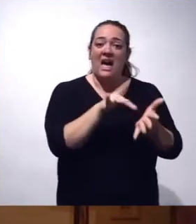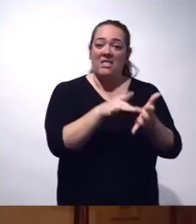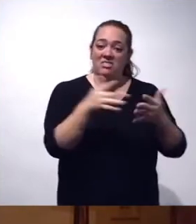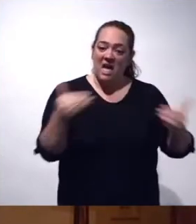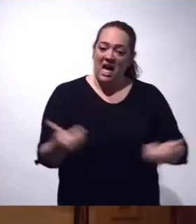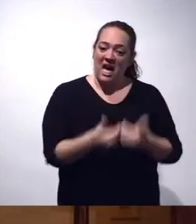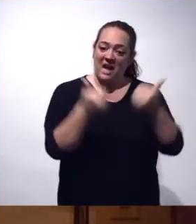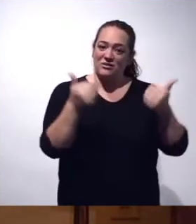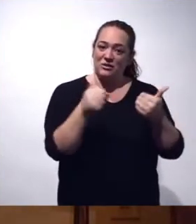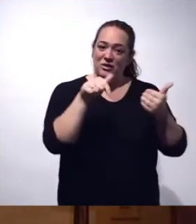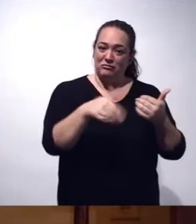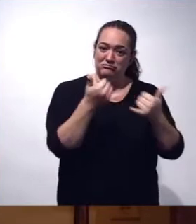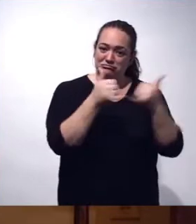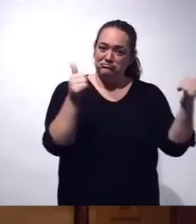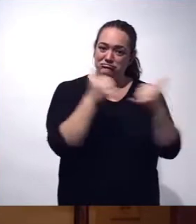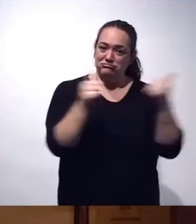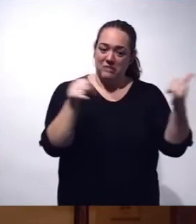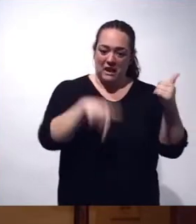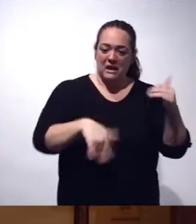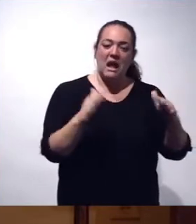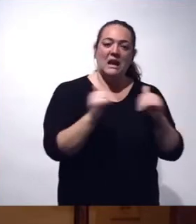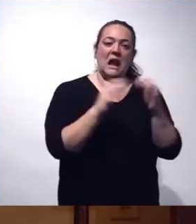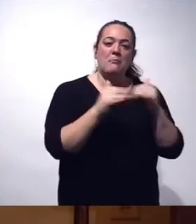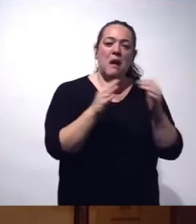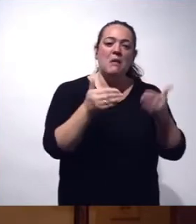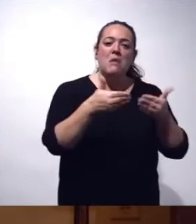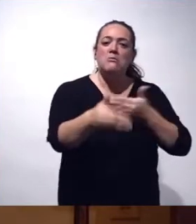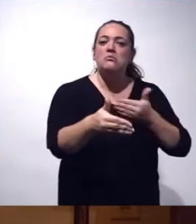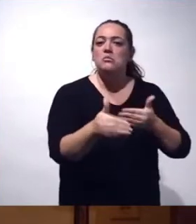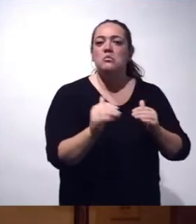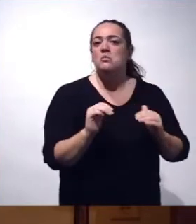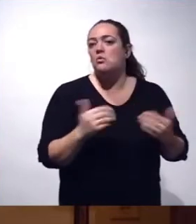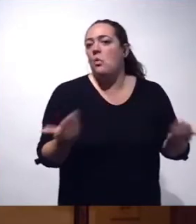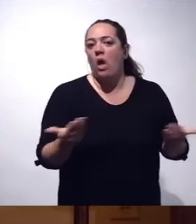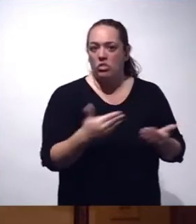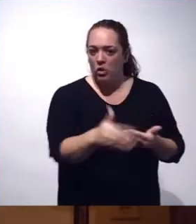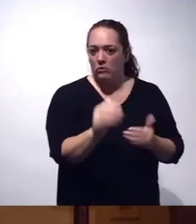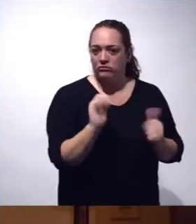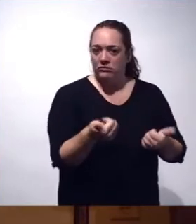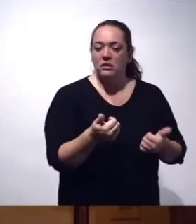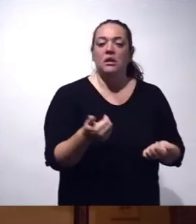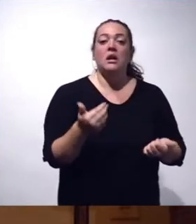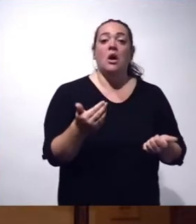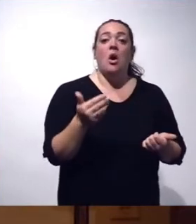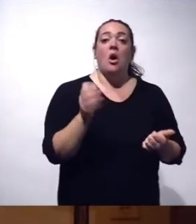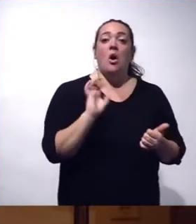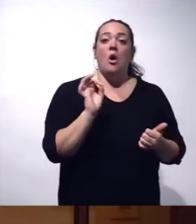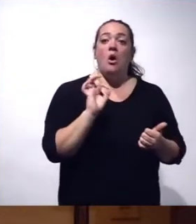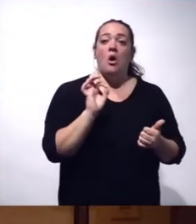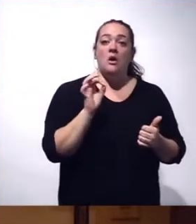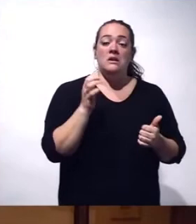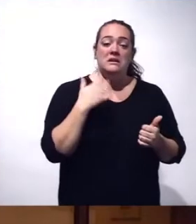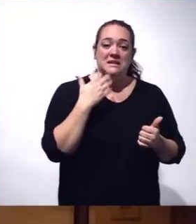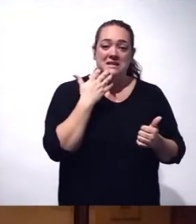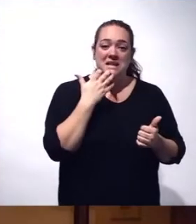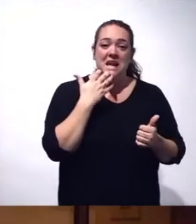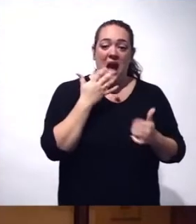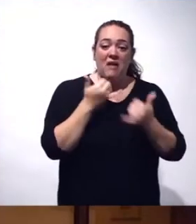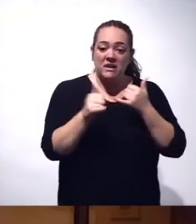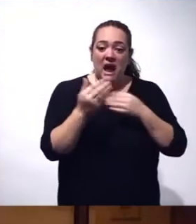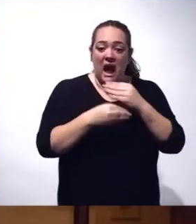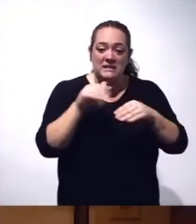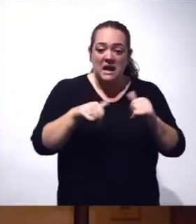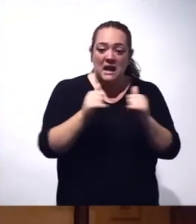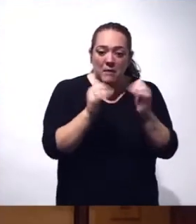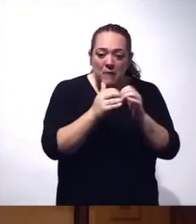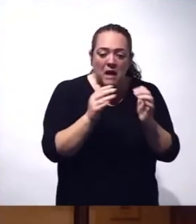actos intensos que habría previstos en La Palma, y si van a celebrarse definitivamente en La Palma, y